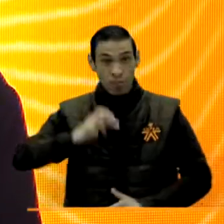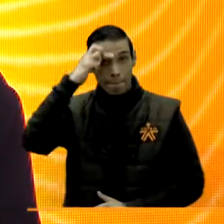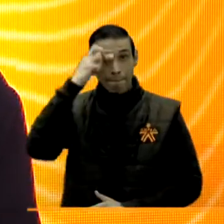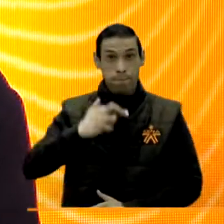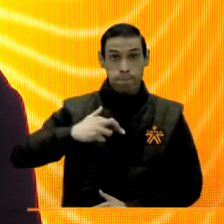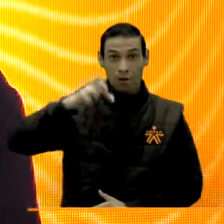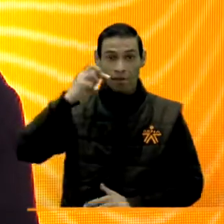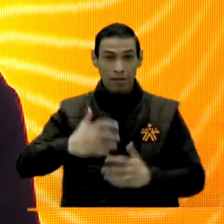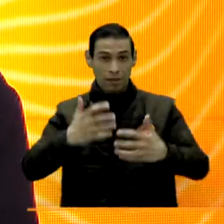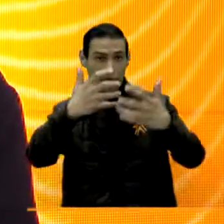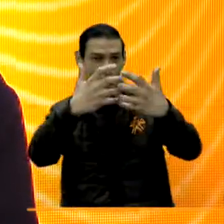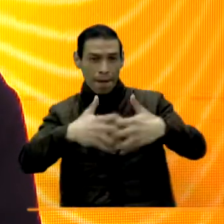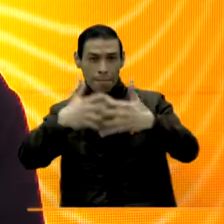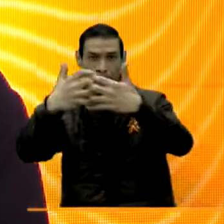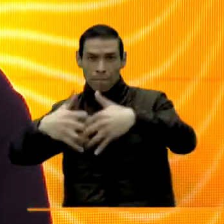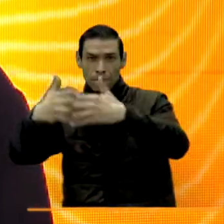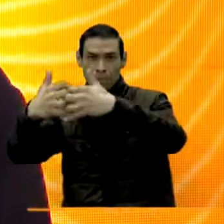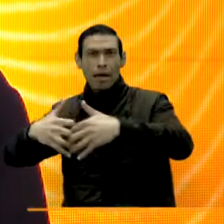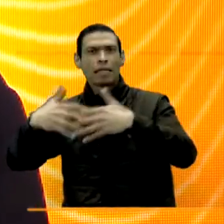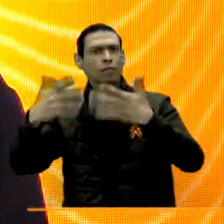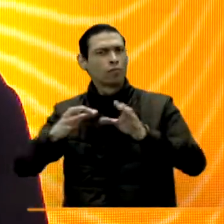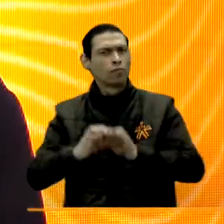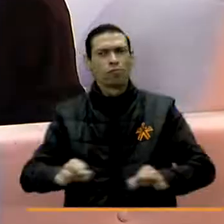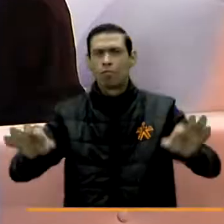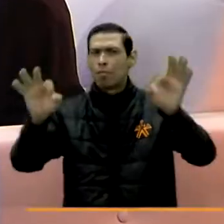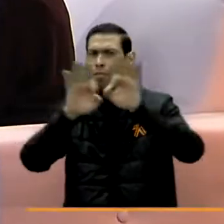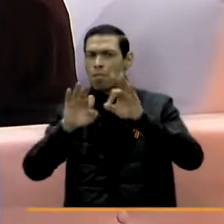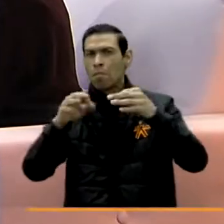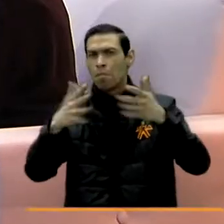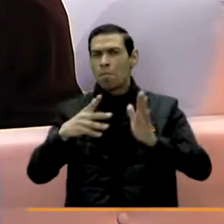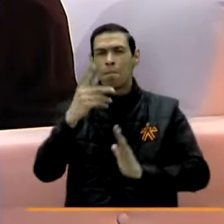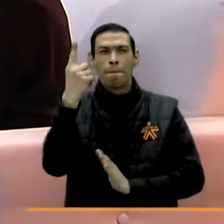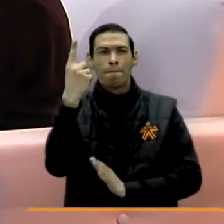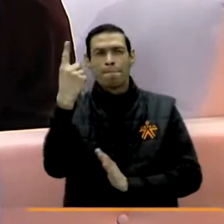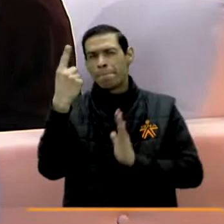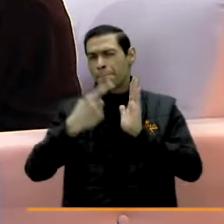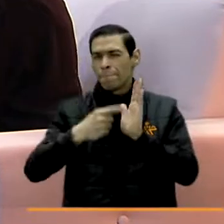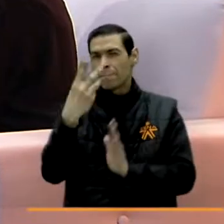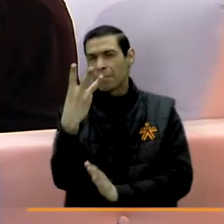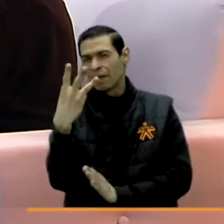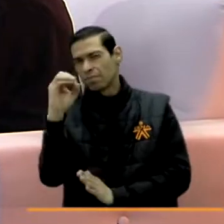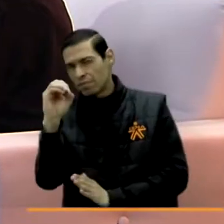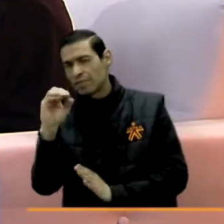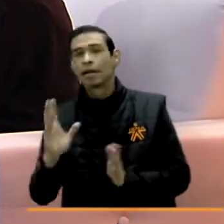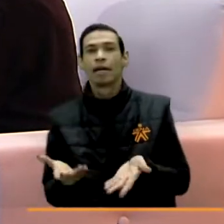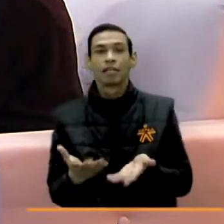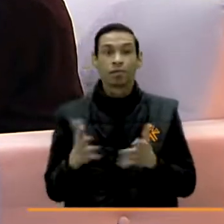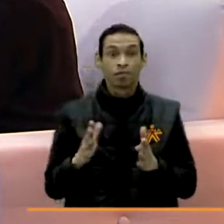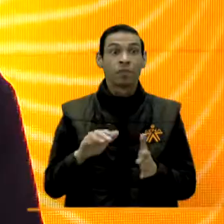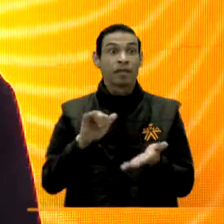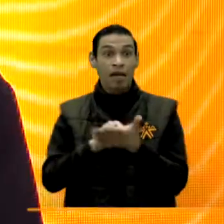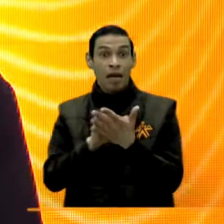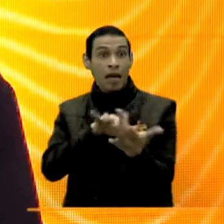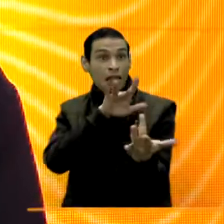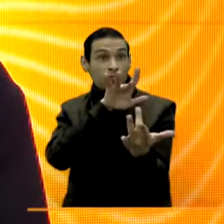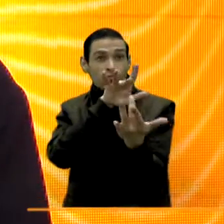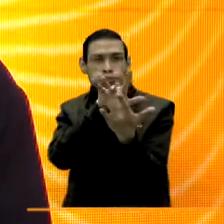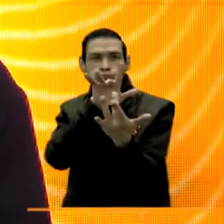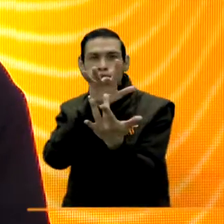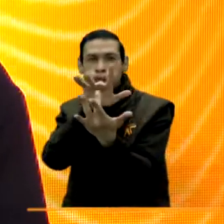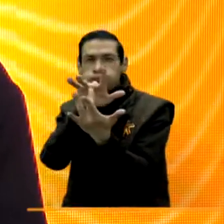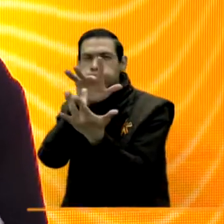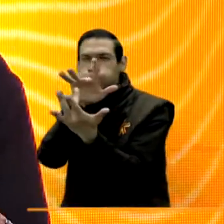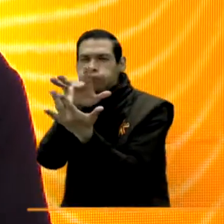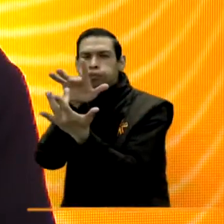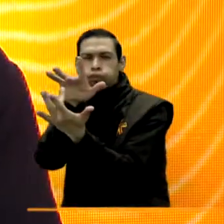atender a las empresas VIP, que más o menos son 1,030 empresas. La idea es que ellos tengan un contacto directo con estos